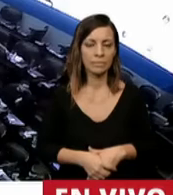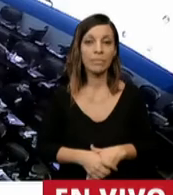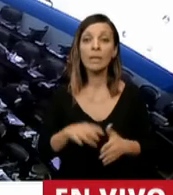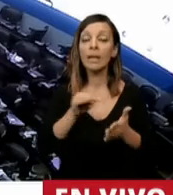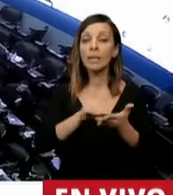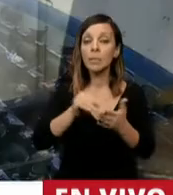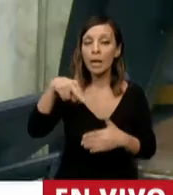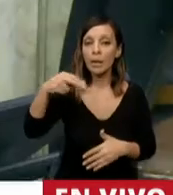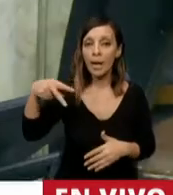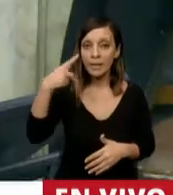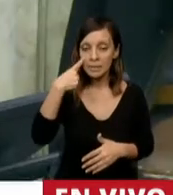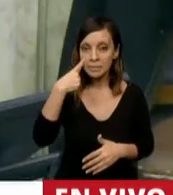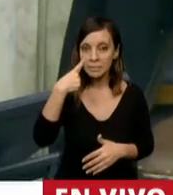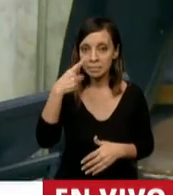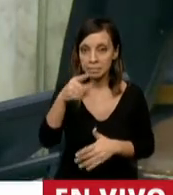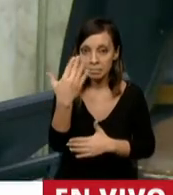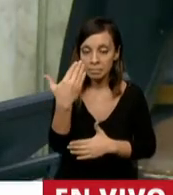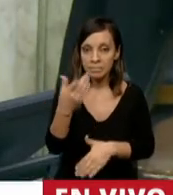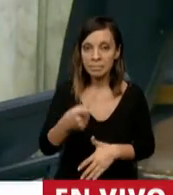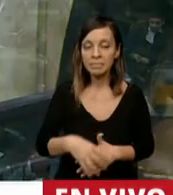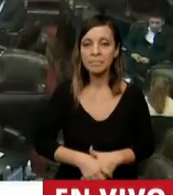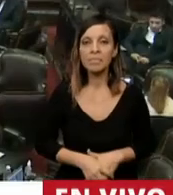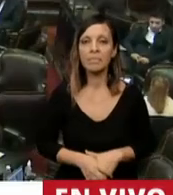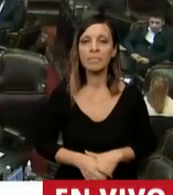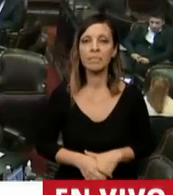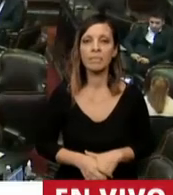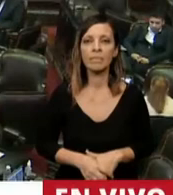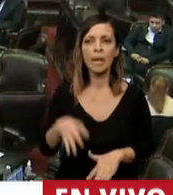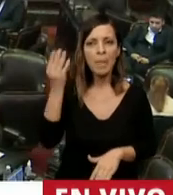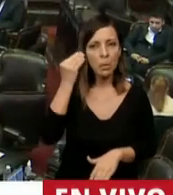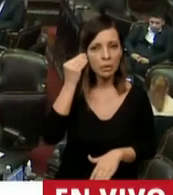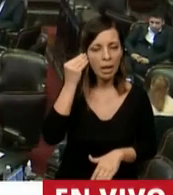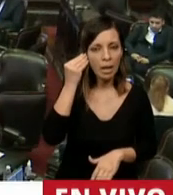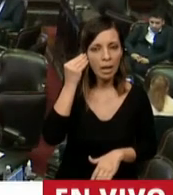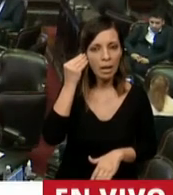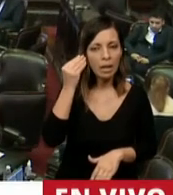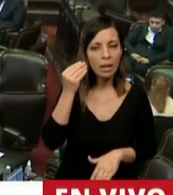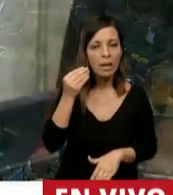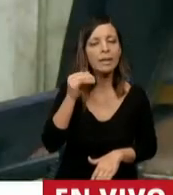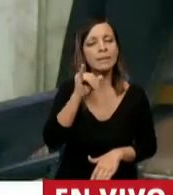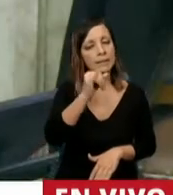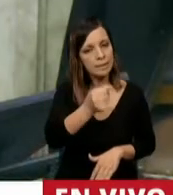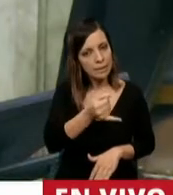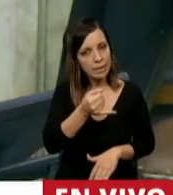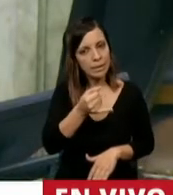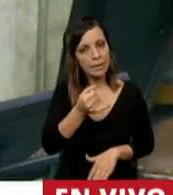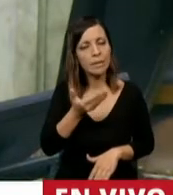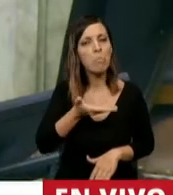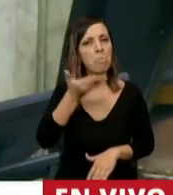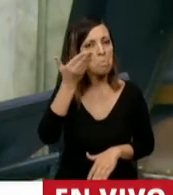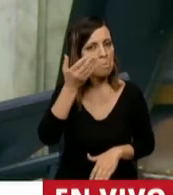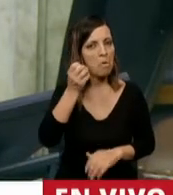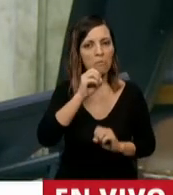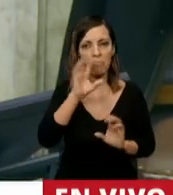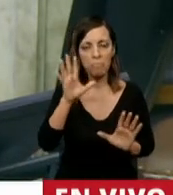Diputado Nani, en el uso de la palabra. ¿Me escucha, señor presidente? Lo escucho, alto, fuerte y claro.